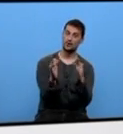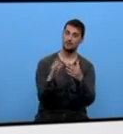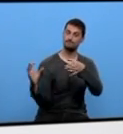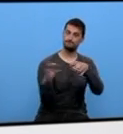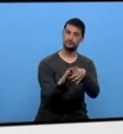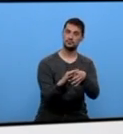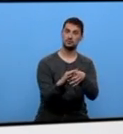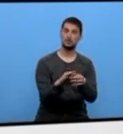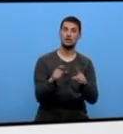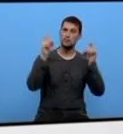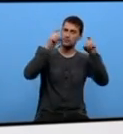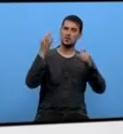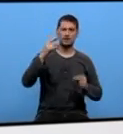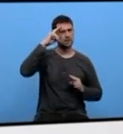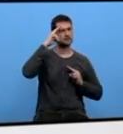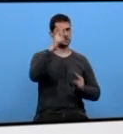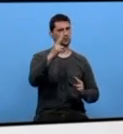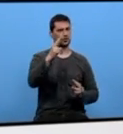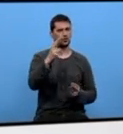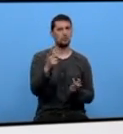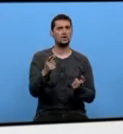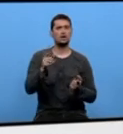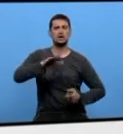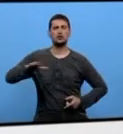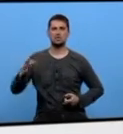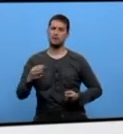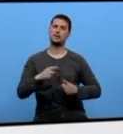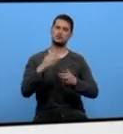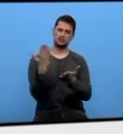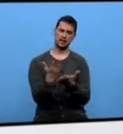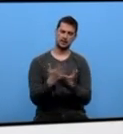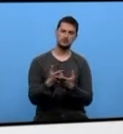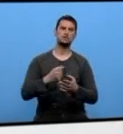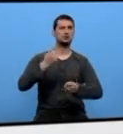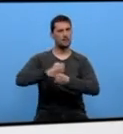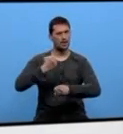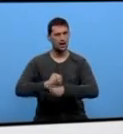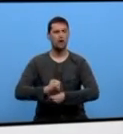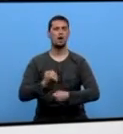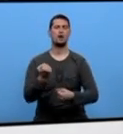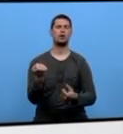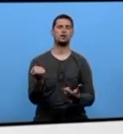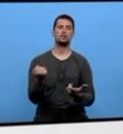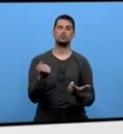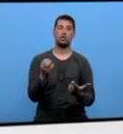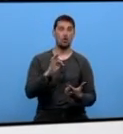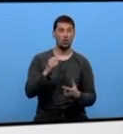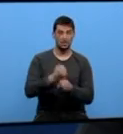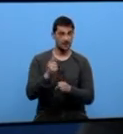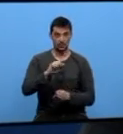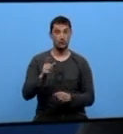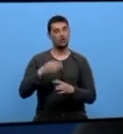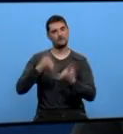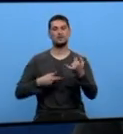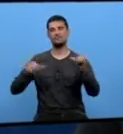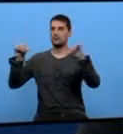de familia-colegio. Al profesor hai que respetarle e o chaval tiene que saber que en clase tiene que estar trabajando e senón, evidentemente, o fracaso vai ser sonido.